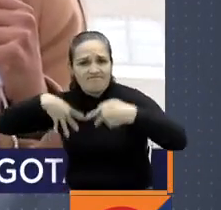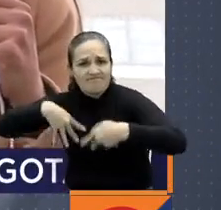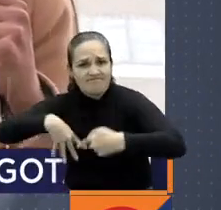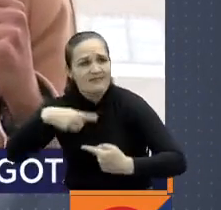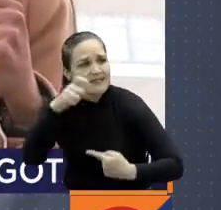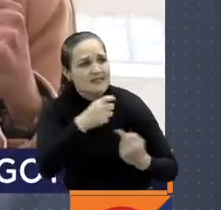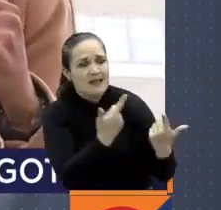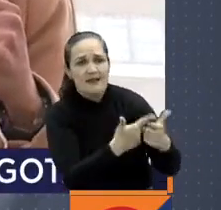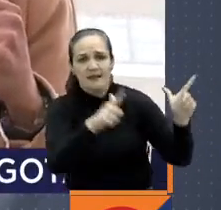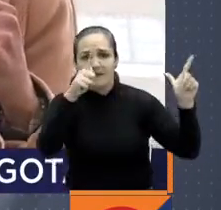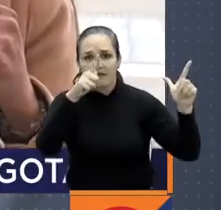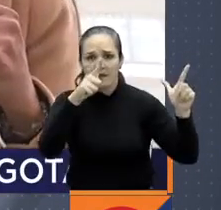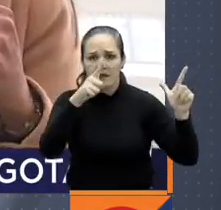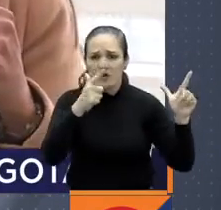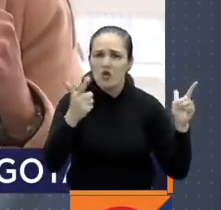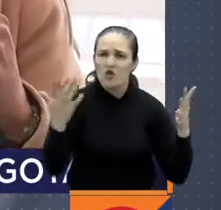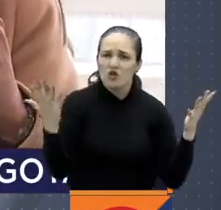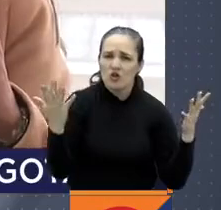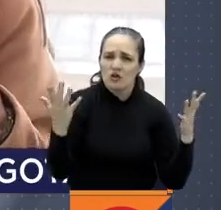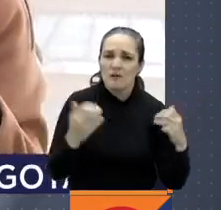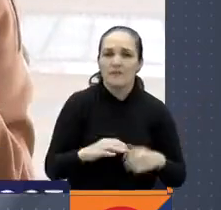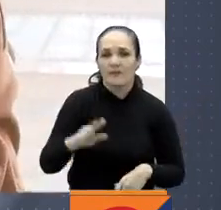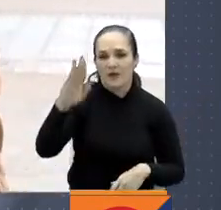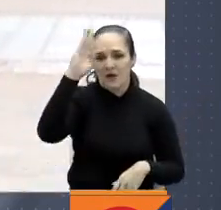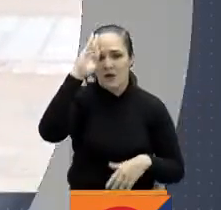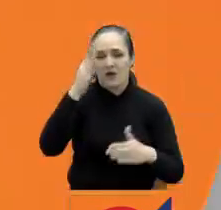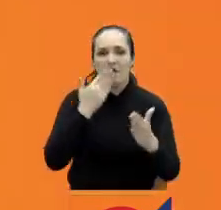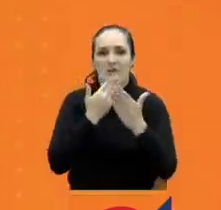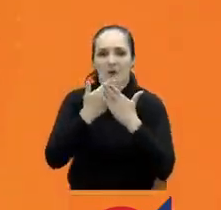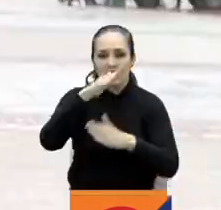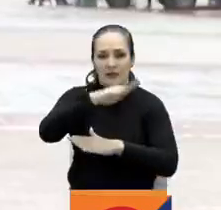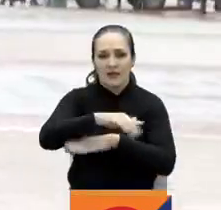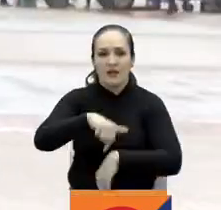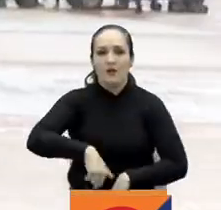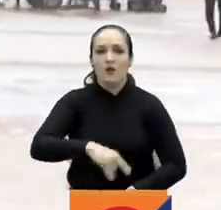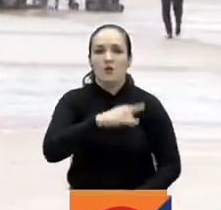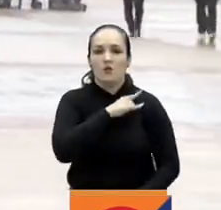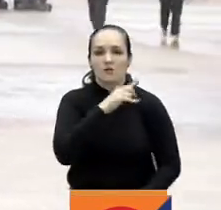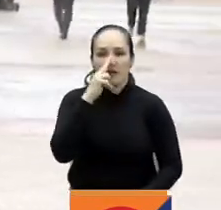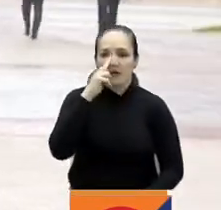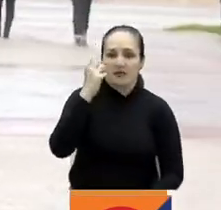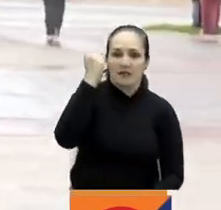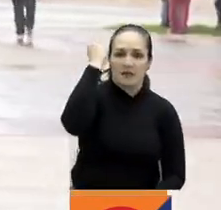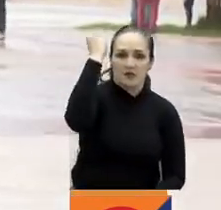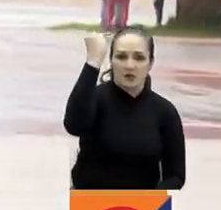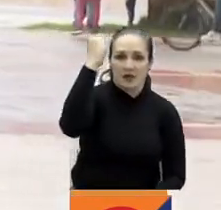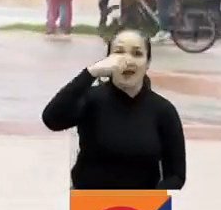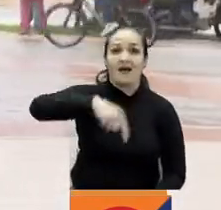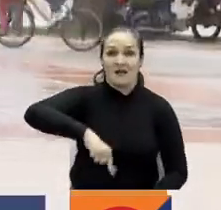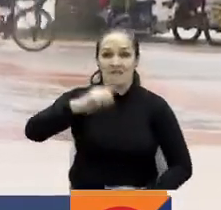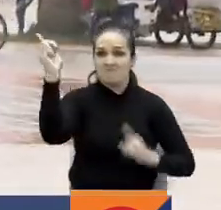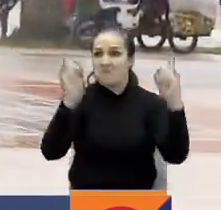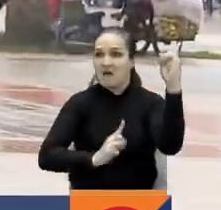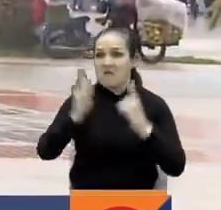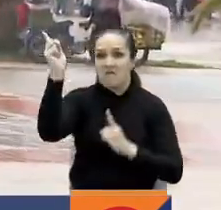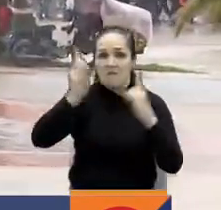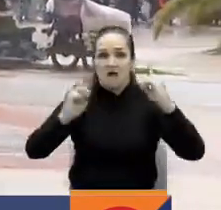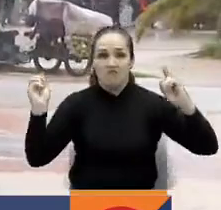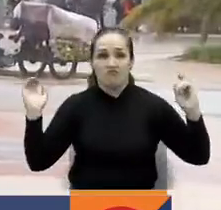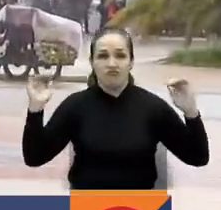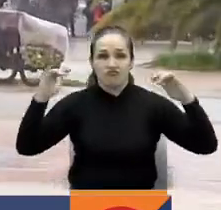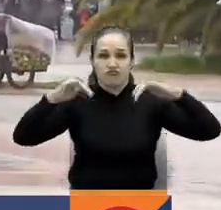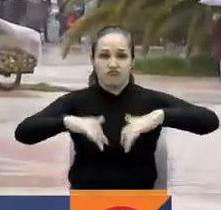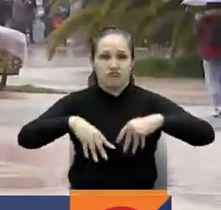Carolina y televidentes, muy buenas tardes. Yo los saludo a esta hora desde la Universidad Nacional, uno de los puntos donde fueron convocadas estas